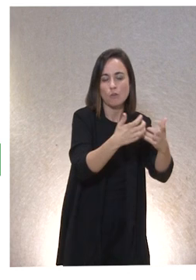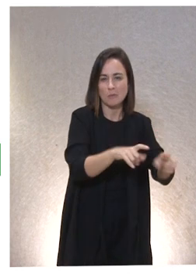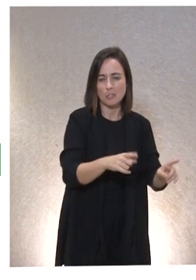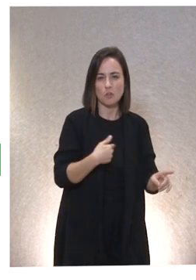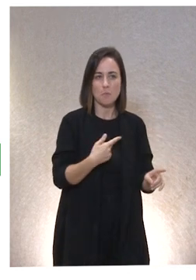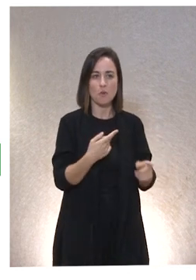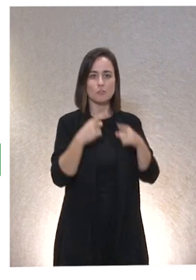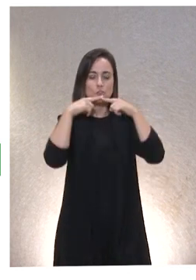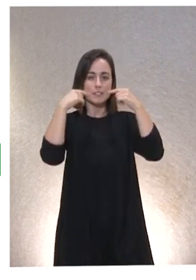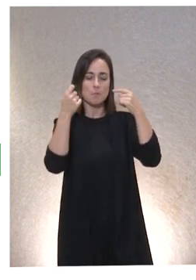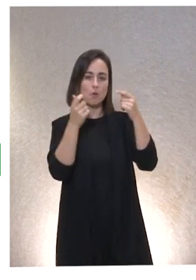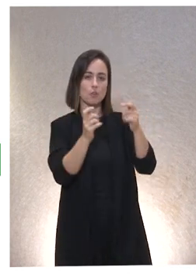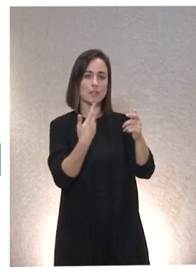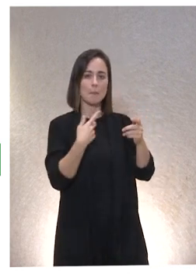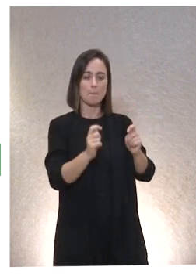montón.